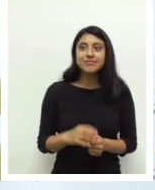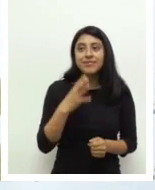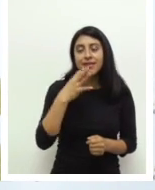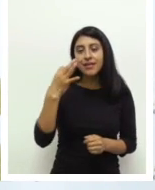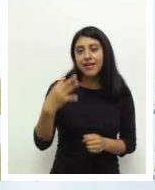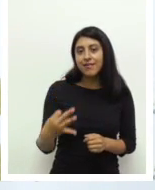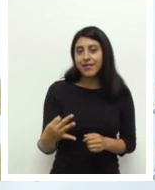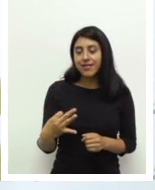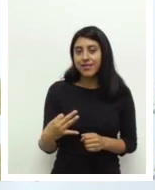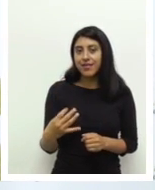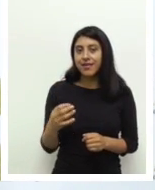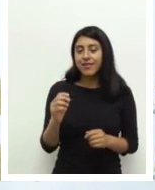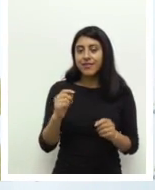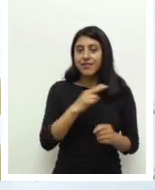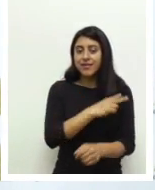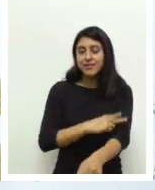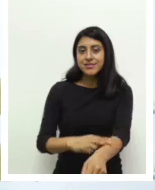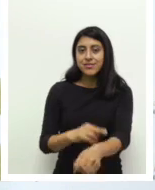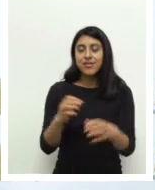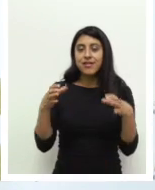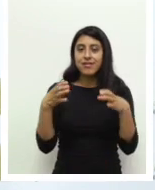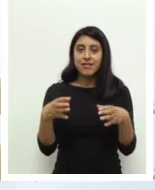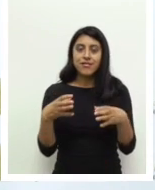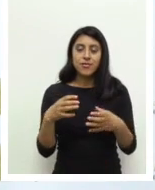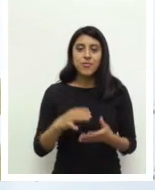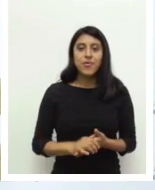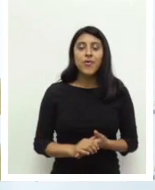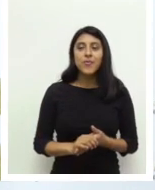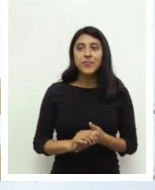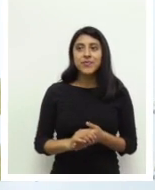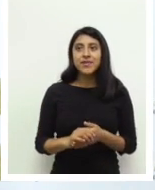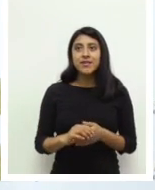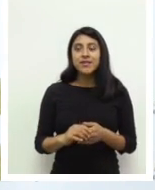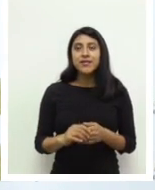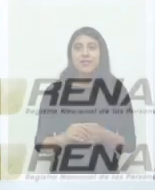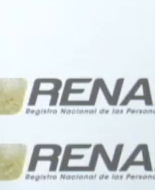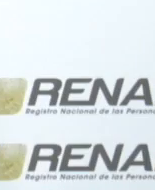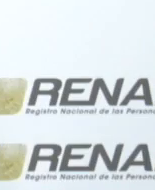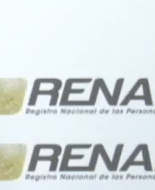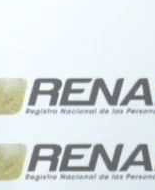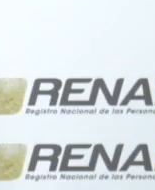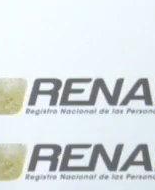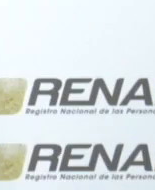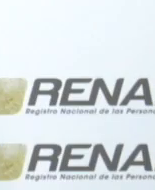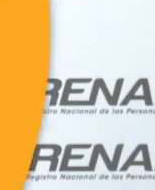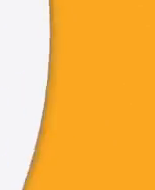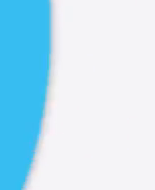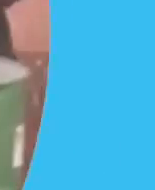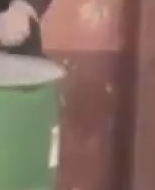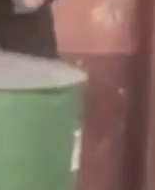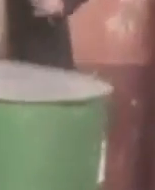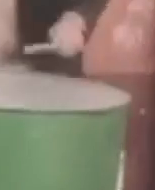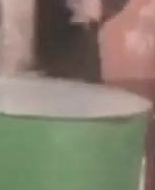decir que hay algo que de verdad lamento en la historia del grupo, pero sí extrañamos a todos los miembros de la banda.